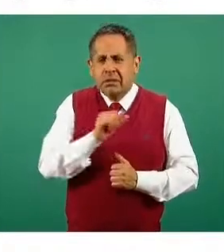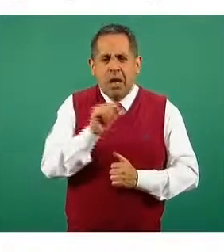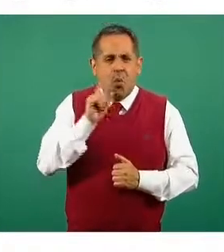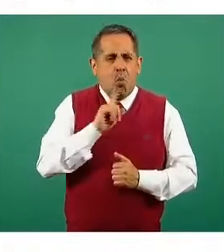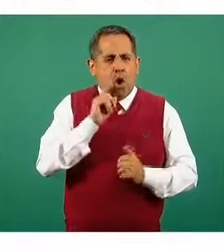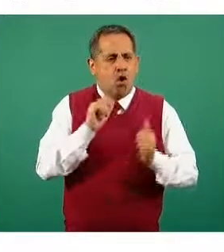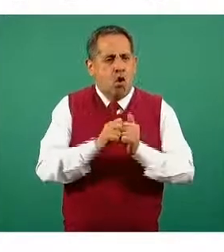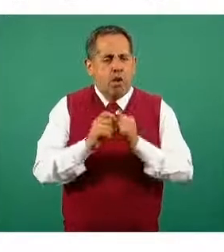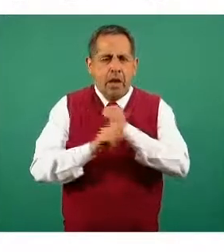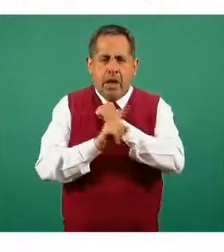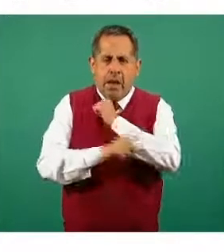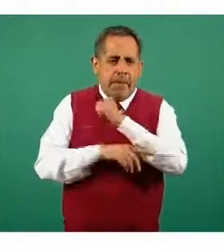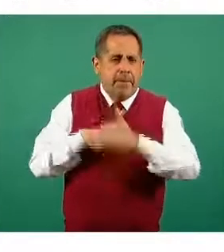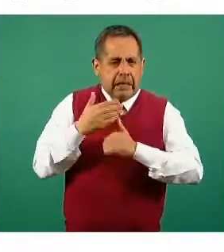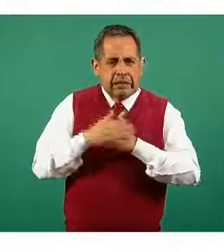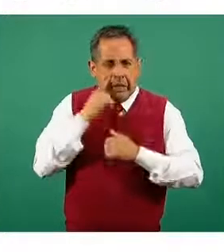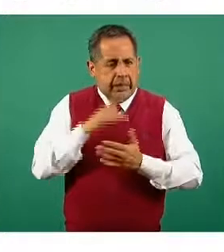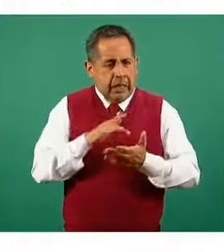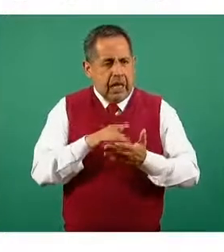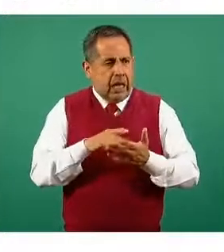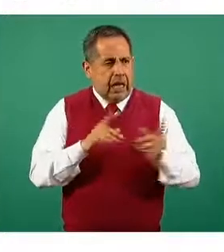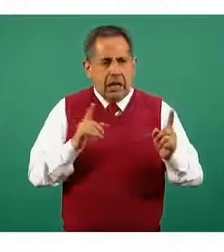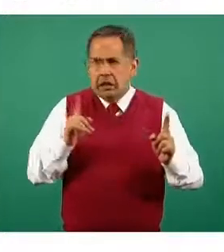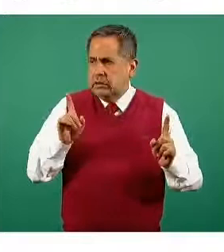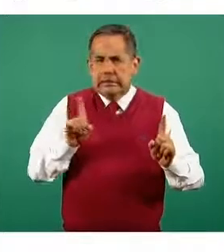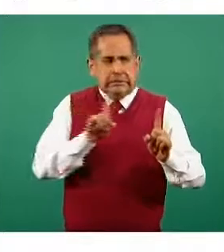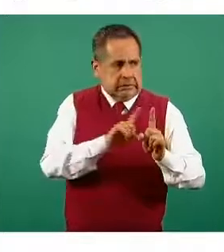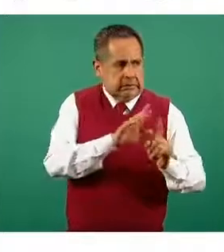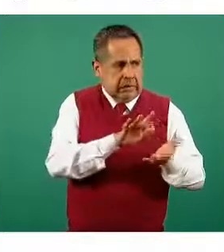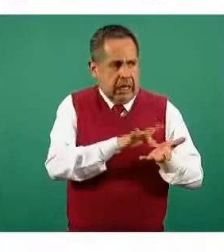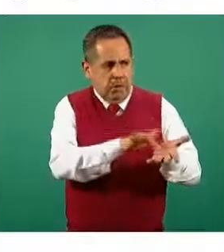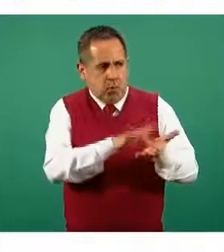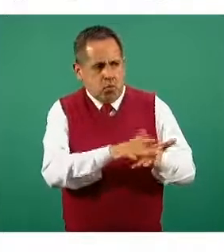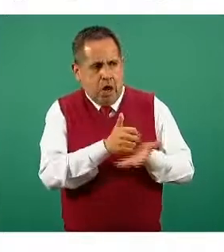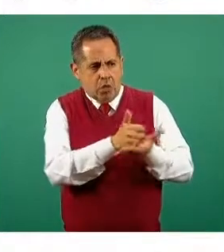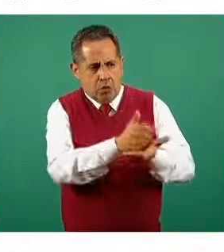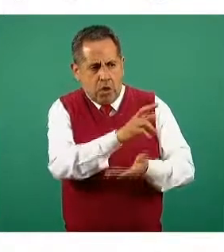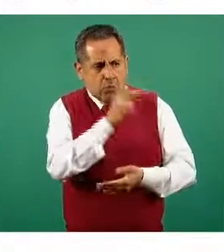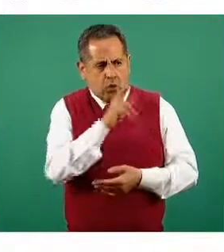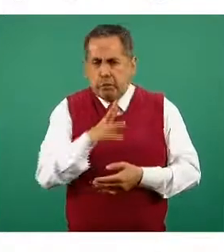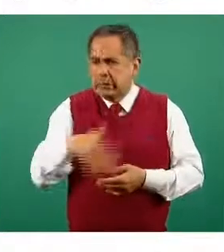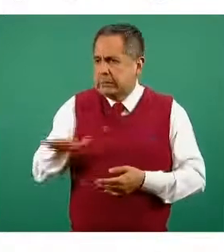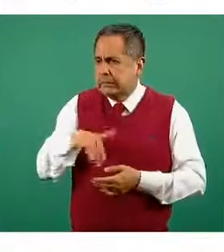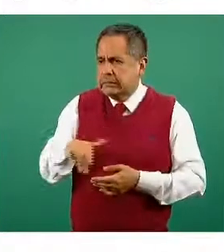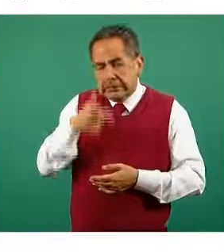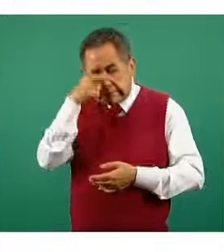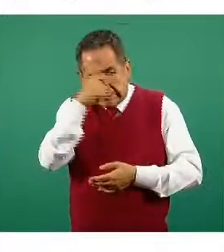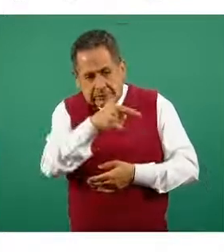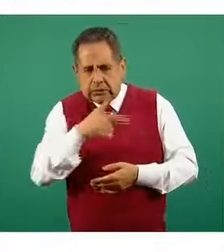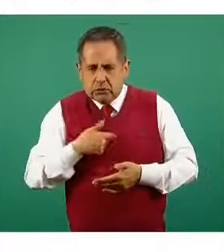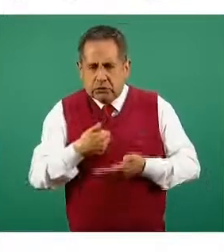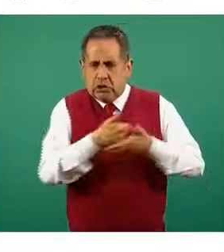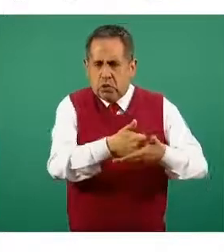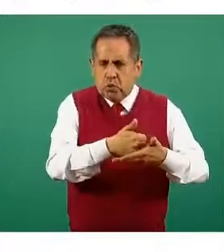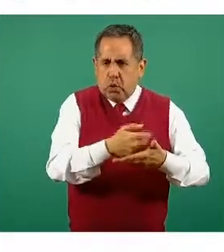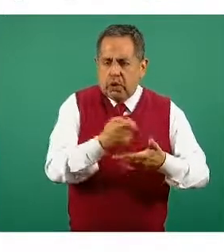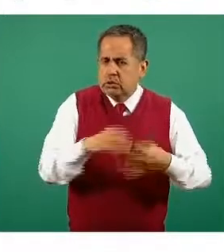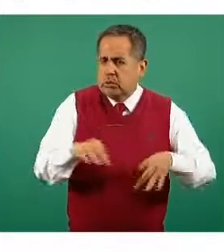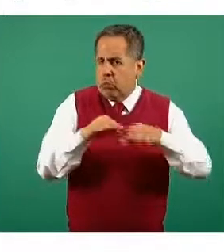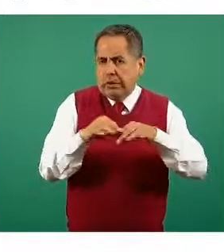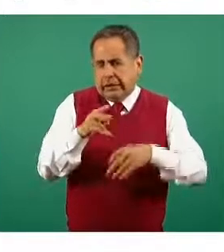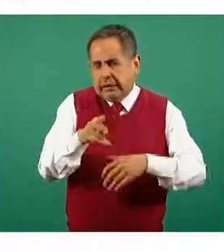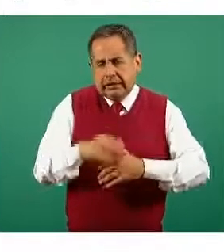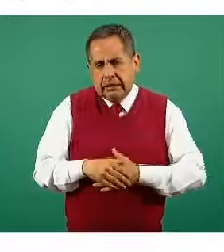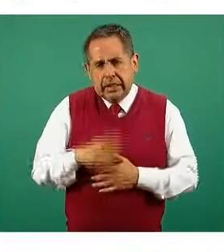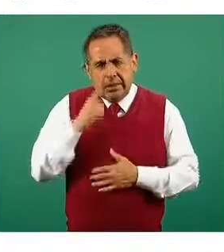mujeres embarazadas para que les apoyen a buscar ayuda en caso de que presenten alguna de estas. Aquí es importante